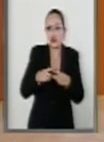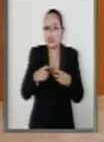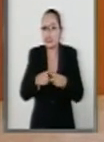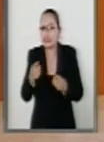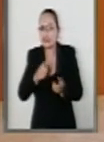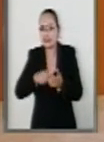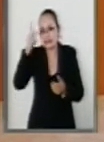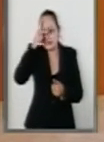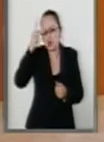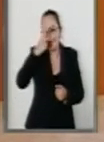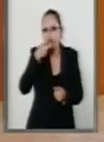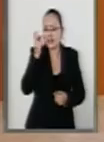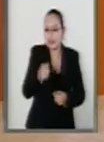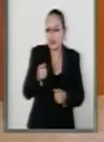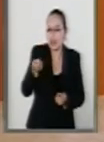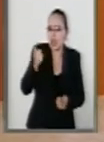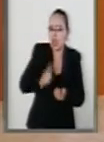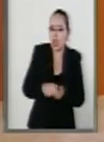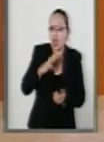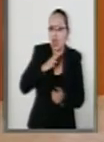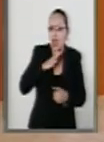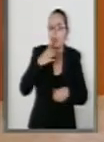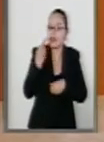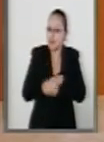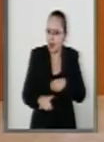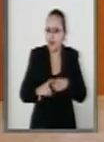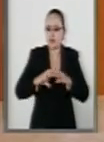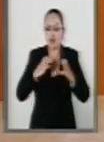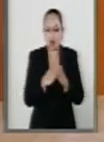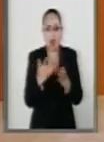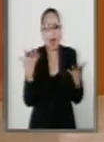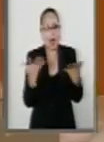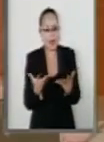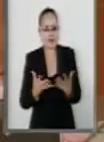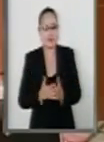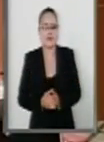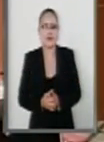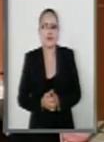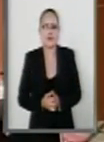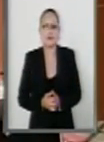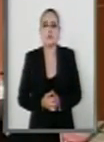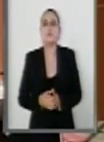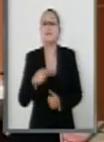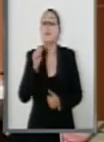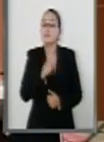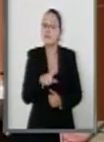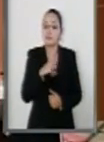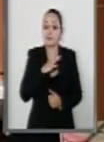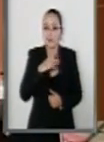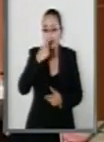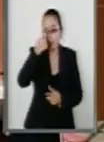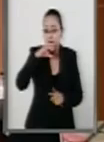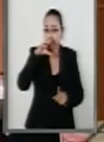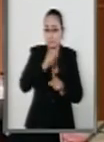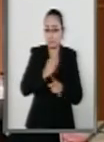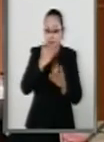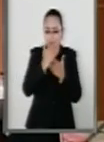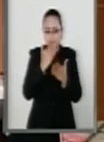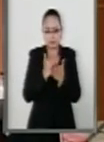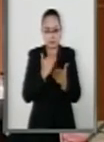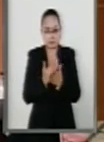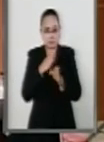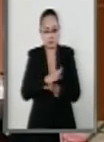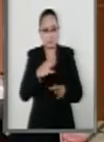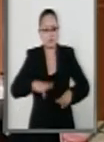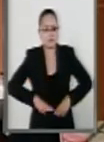considerará en sí misma la comisión del delito mismo. Para lograr que las descripciones típicas de las